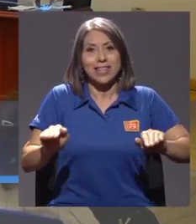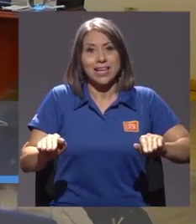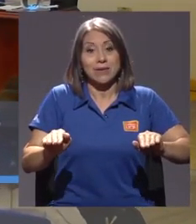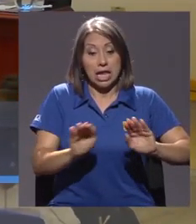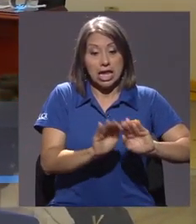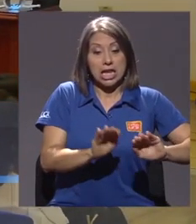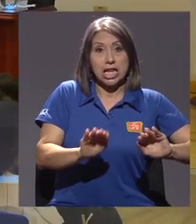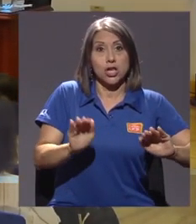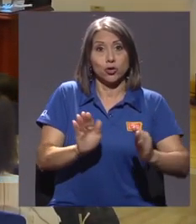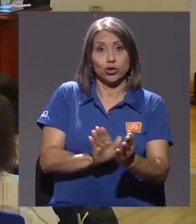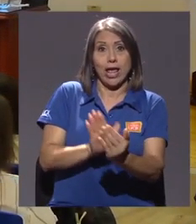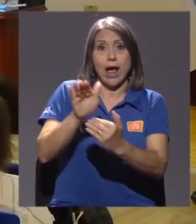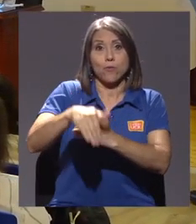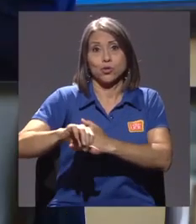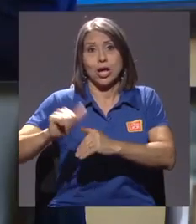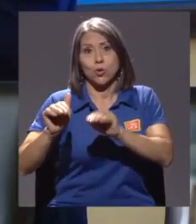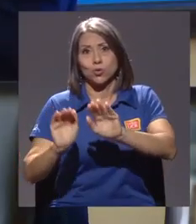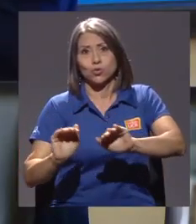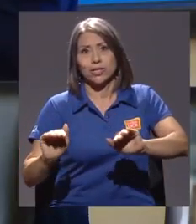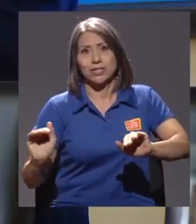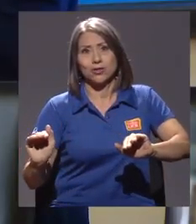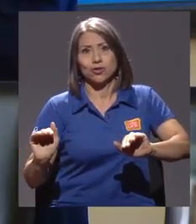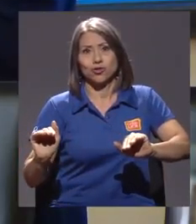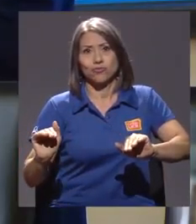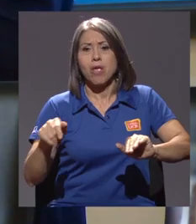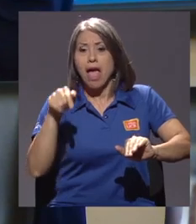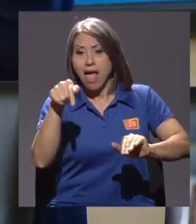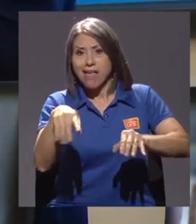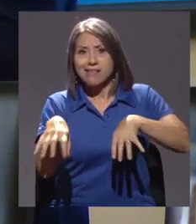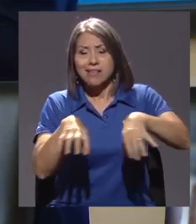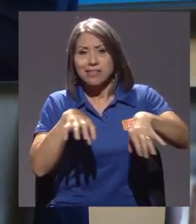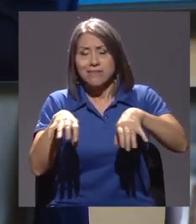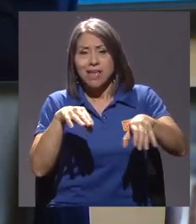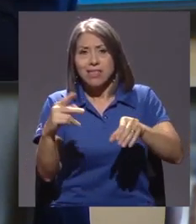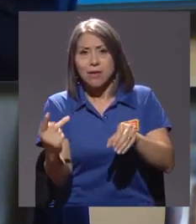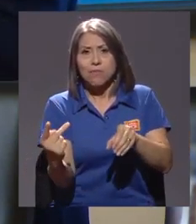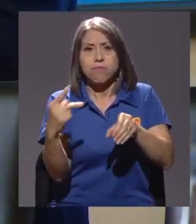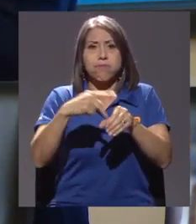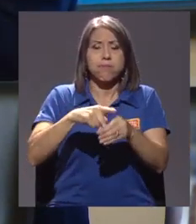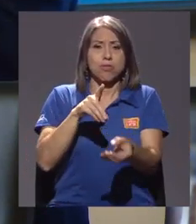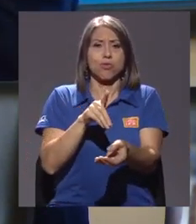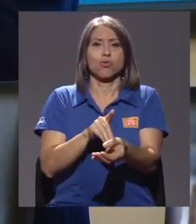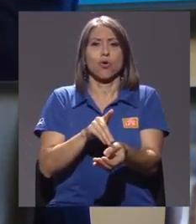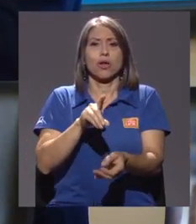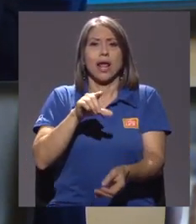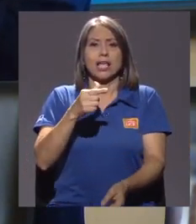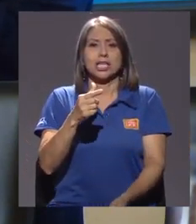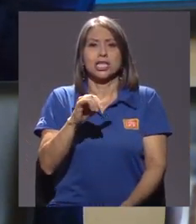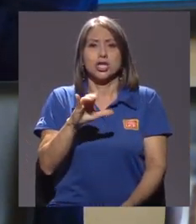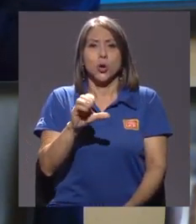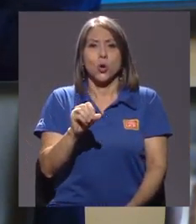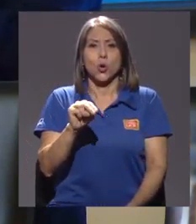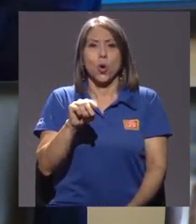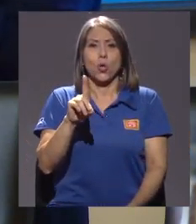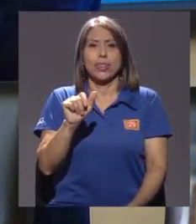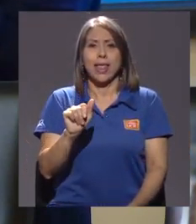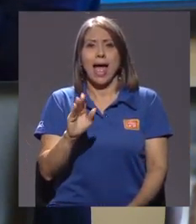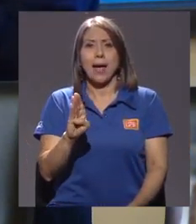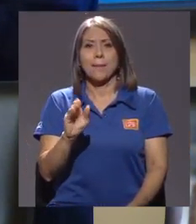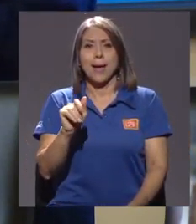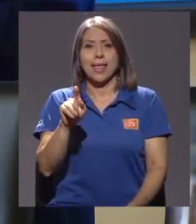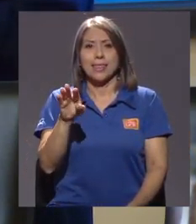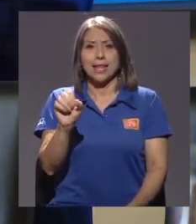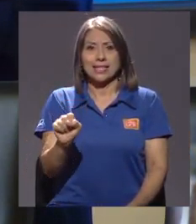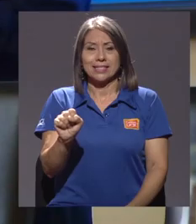que abusan de otros niños. En el espacio, se contó con la participación de la doctora Yoconda Batres, médico